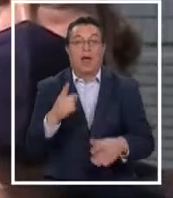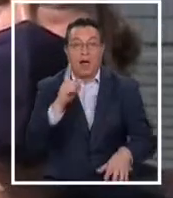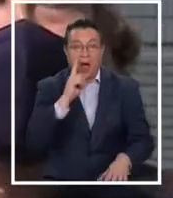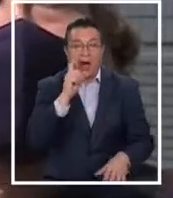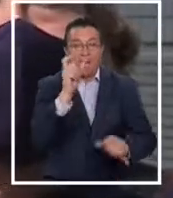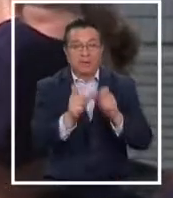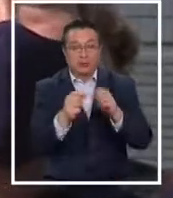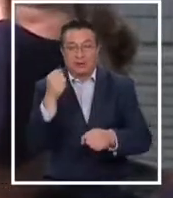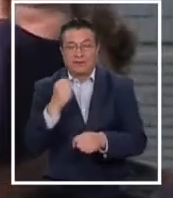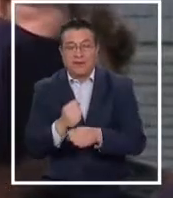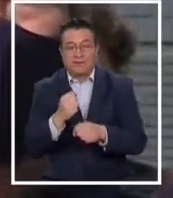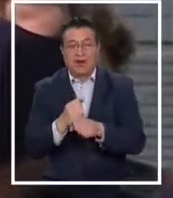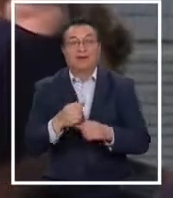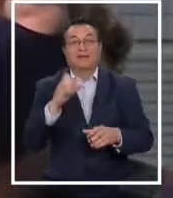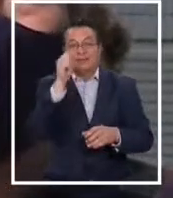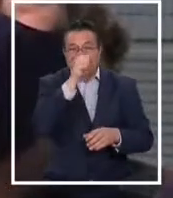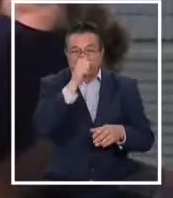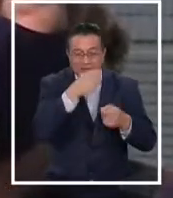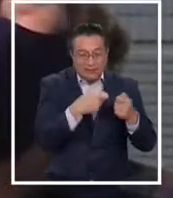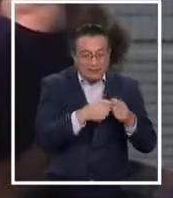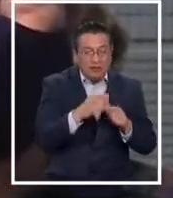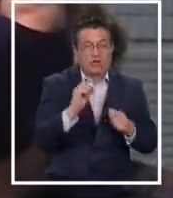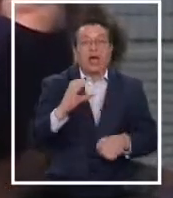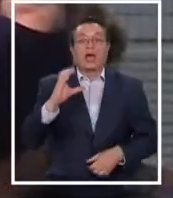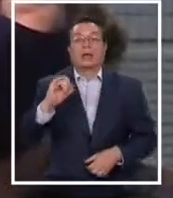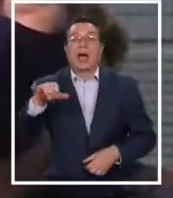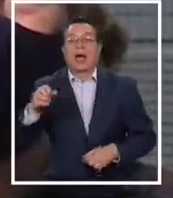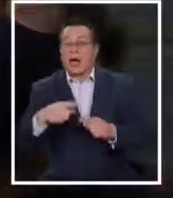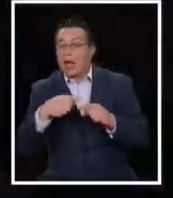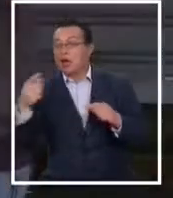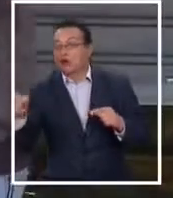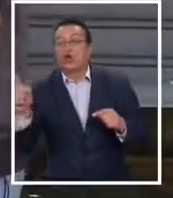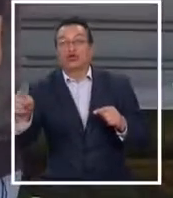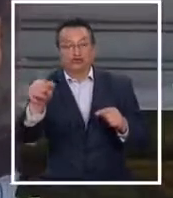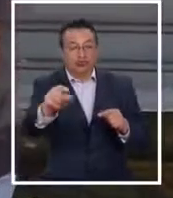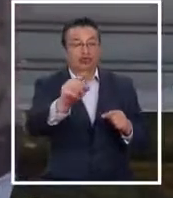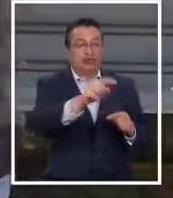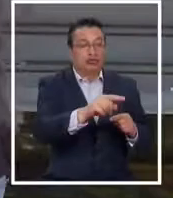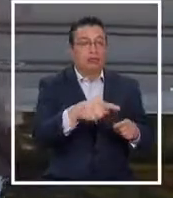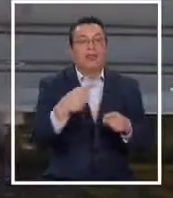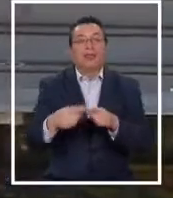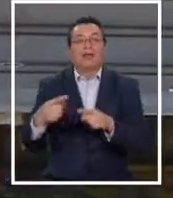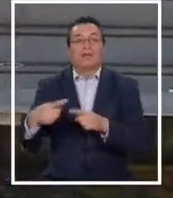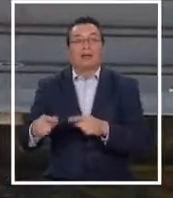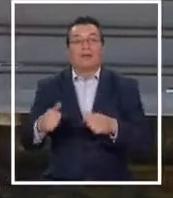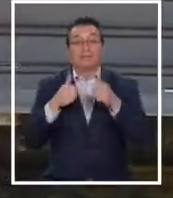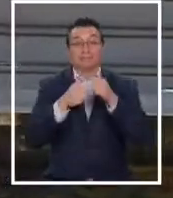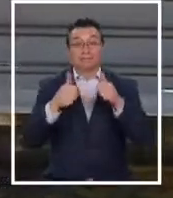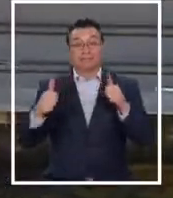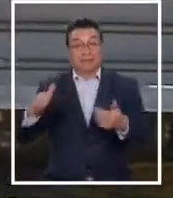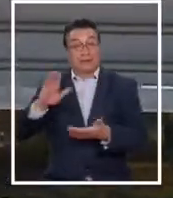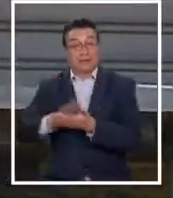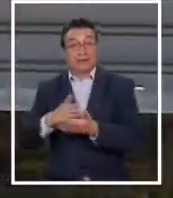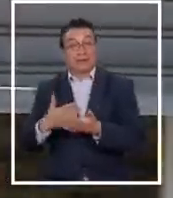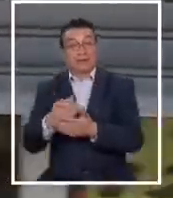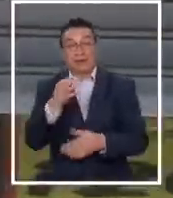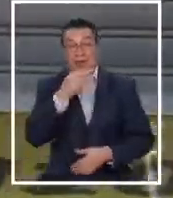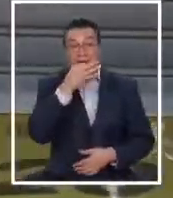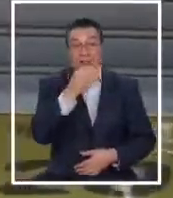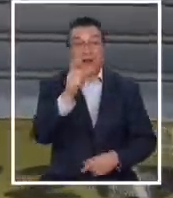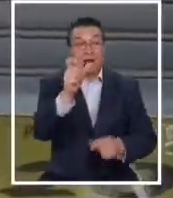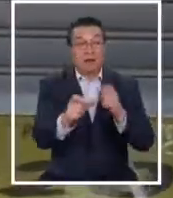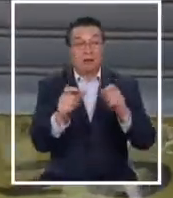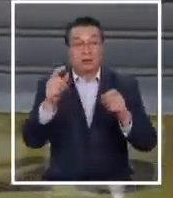personas que trabajaban en el sector de fiamblería, en sector de caja, en distintos sectores. Y mientras la autoridad sanitaria recomendó a los